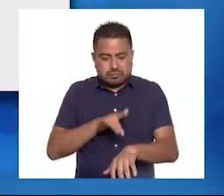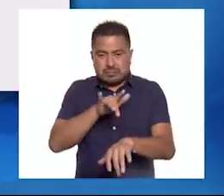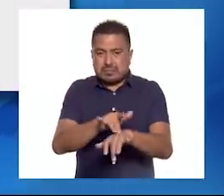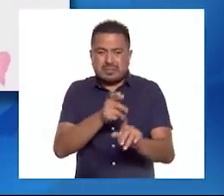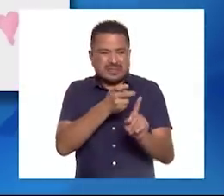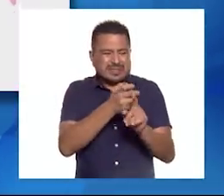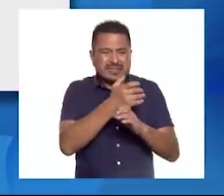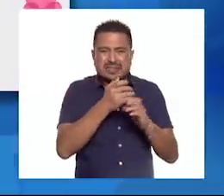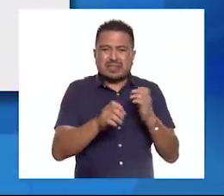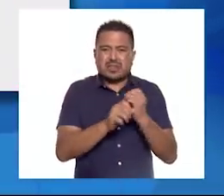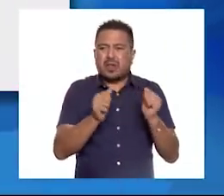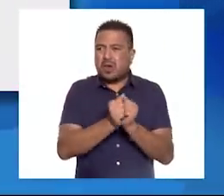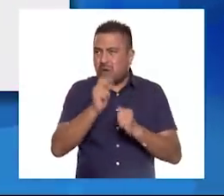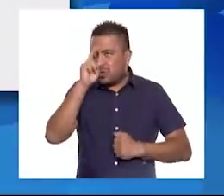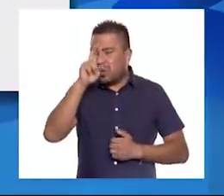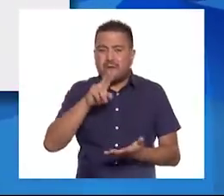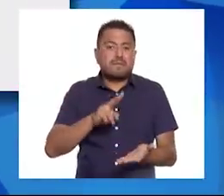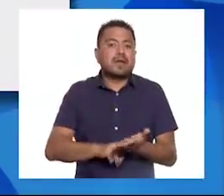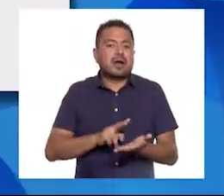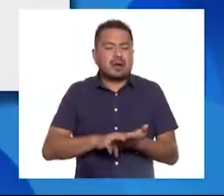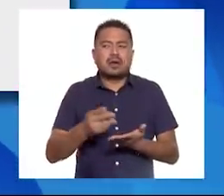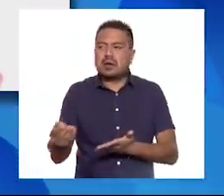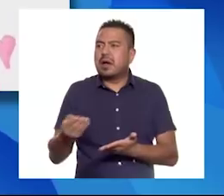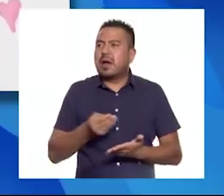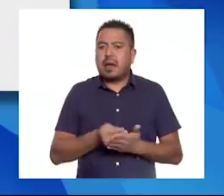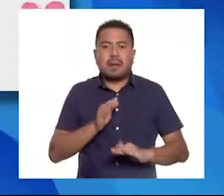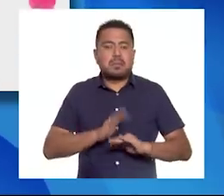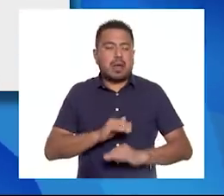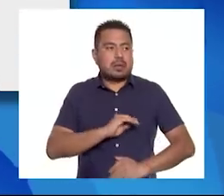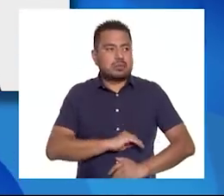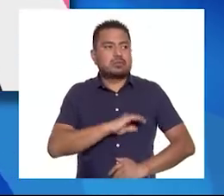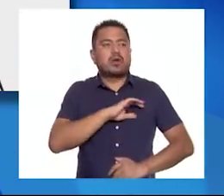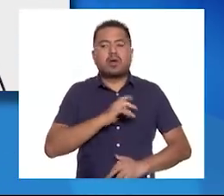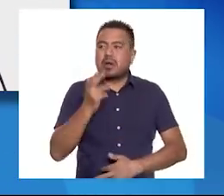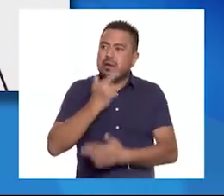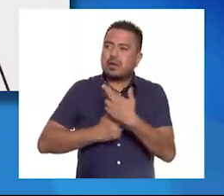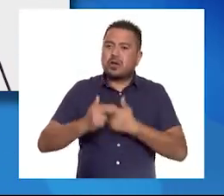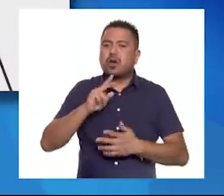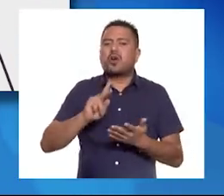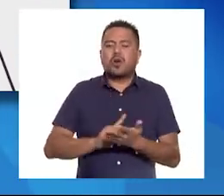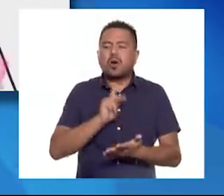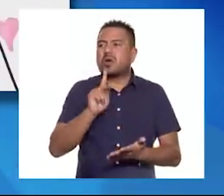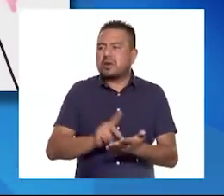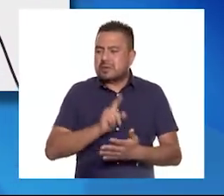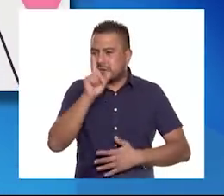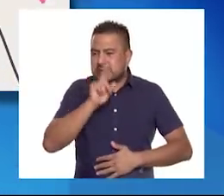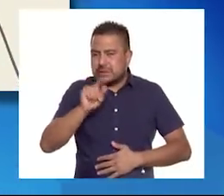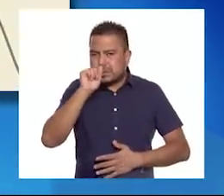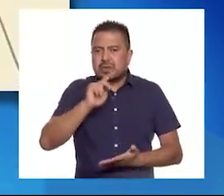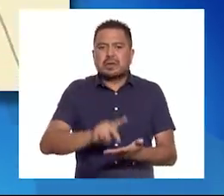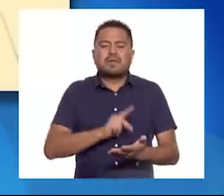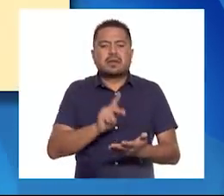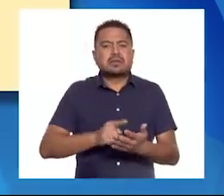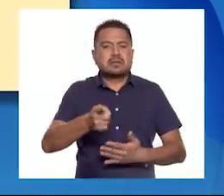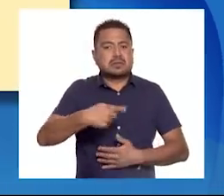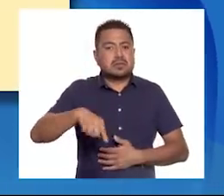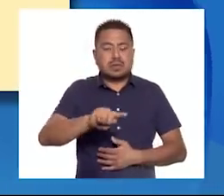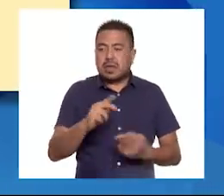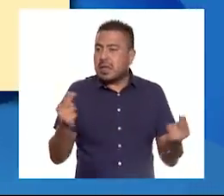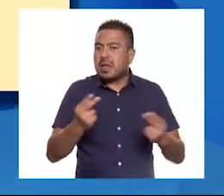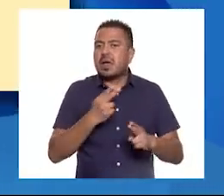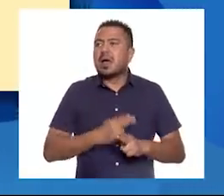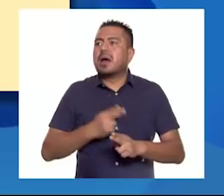frustración con esperanza y valentía nos dará la motivación de volver a intentarlo las veces que sea necesario